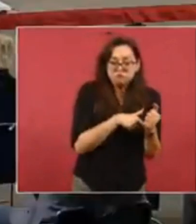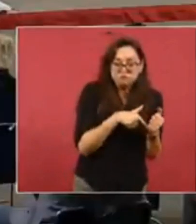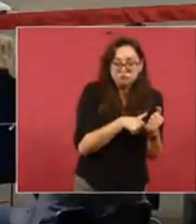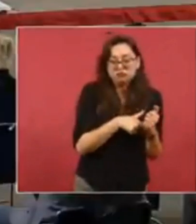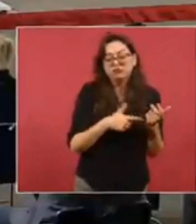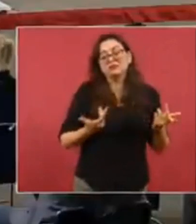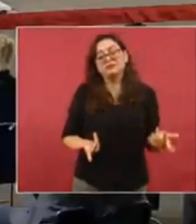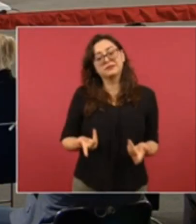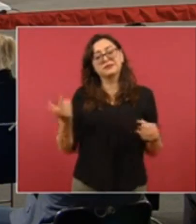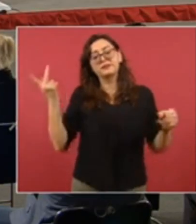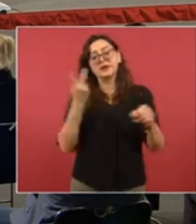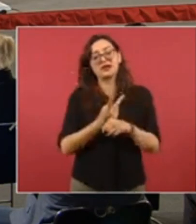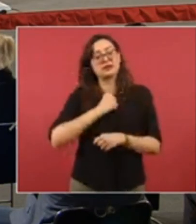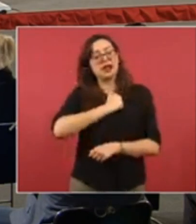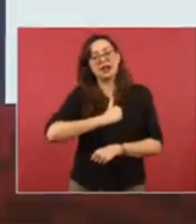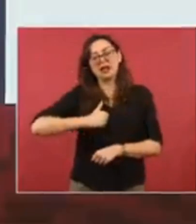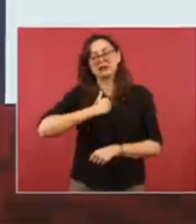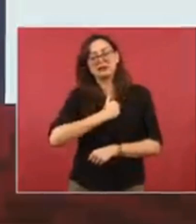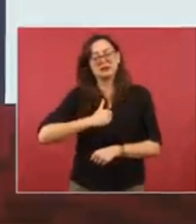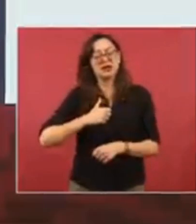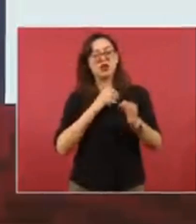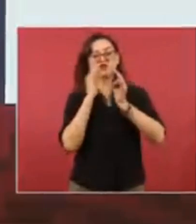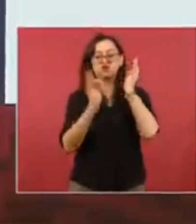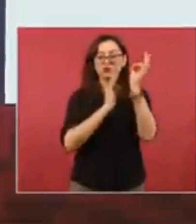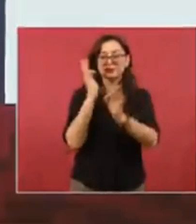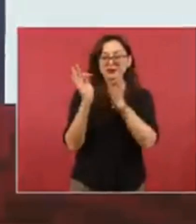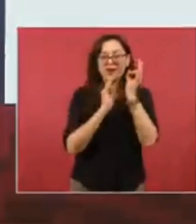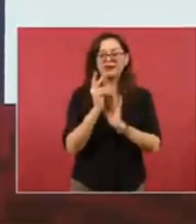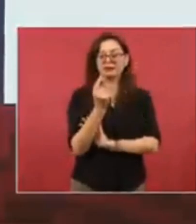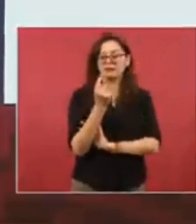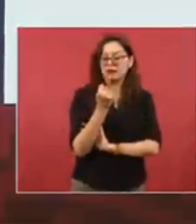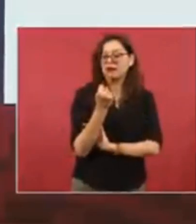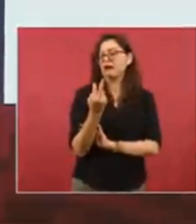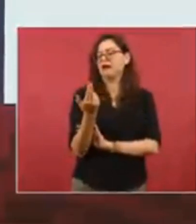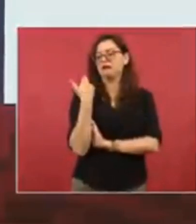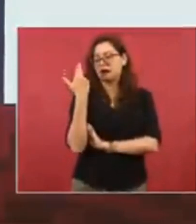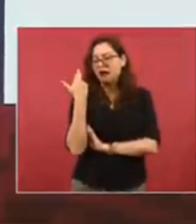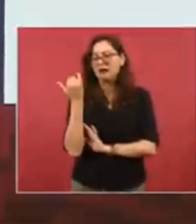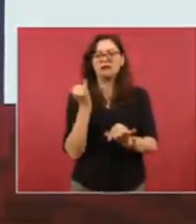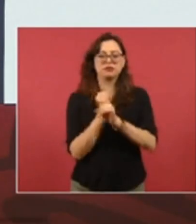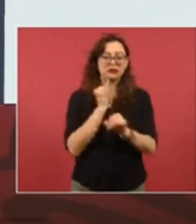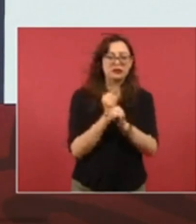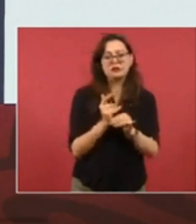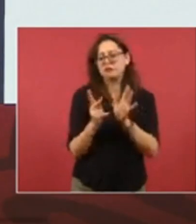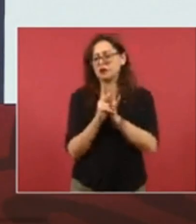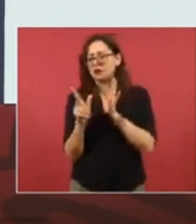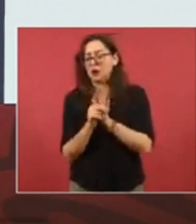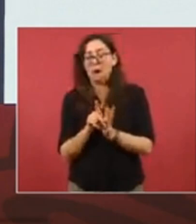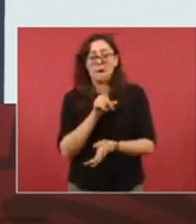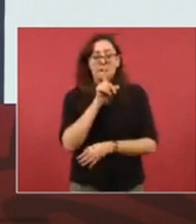en otras ocasiones que callan como momias